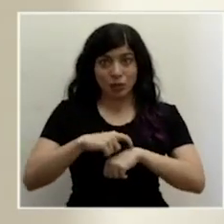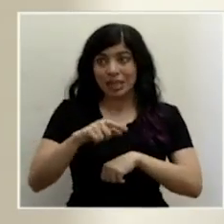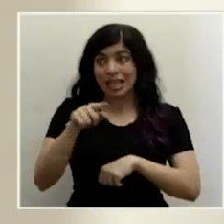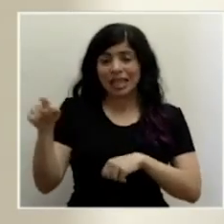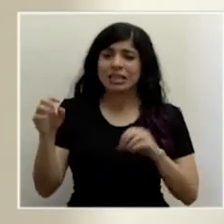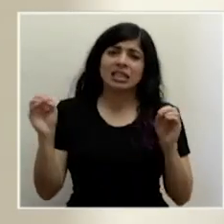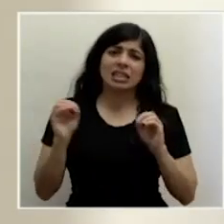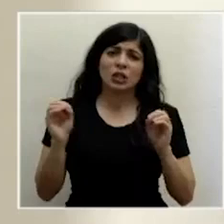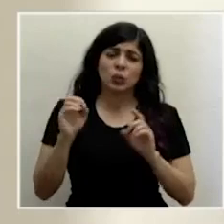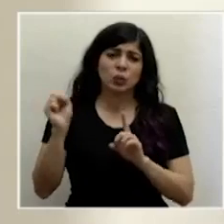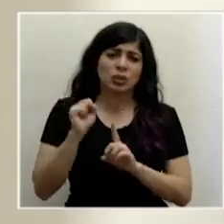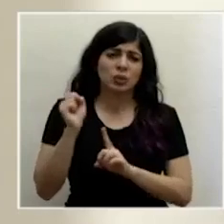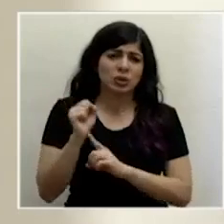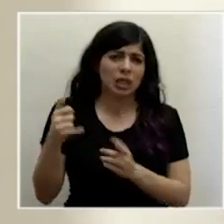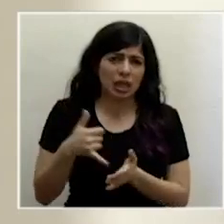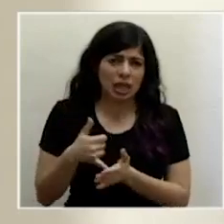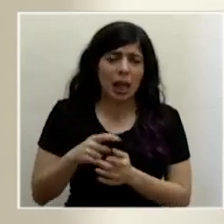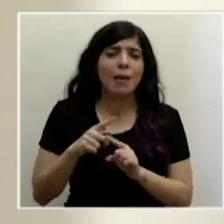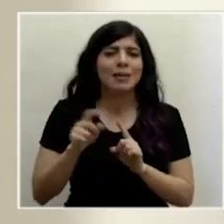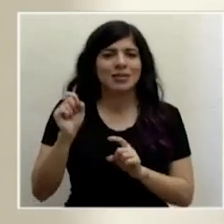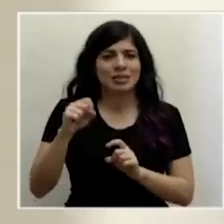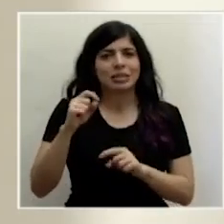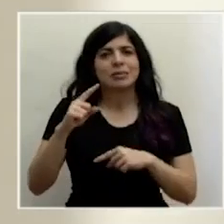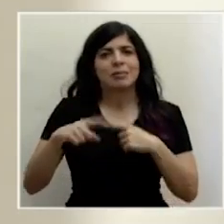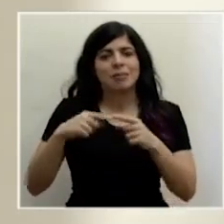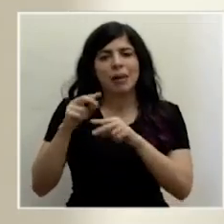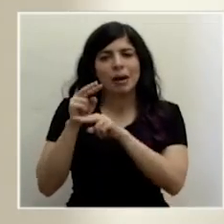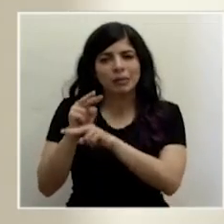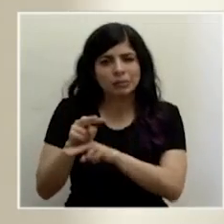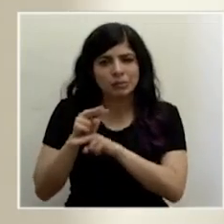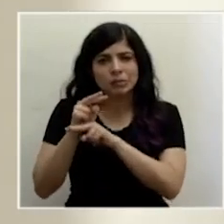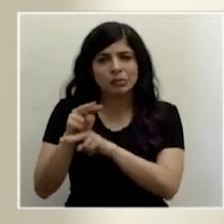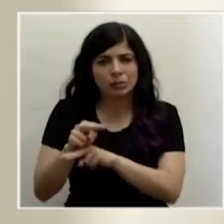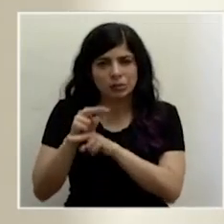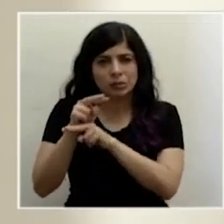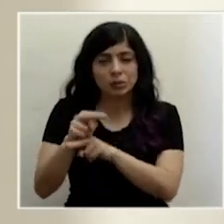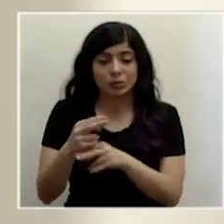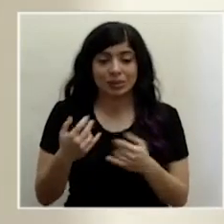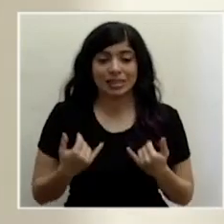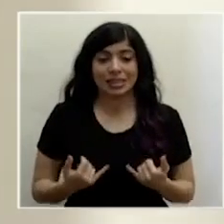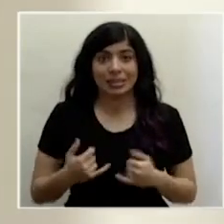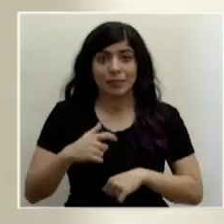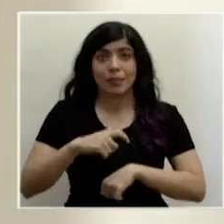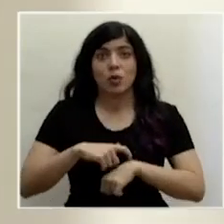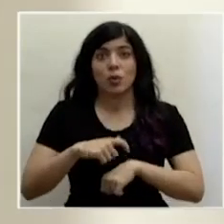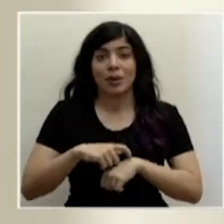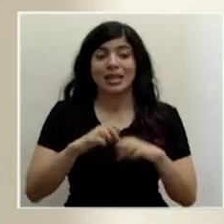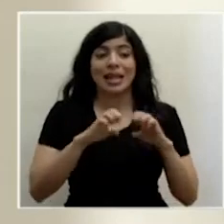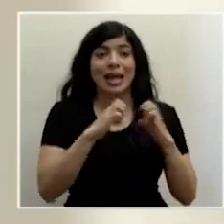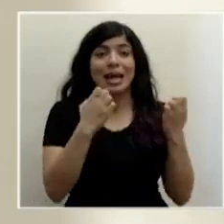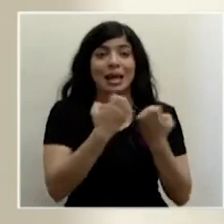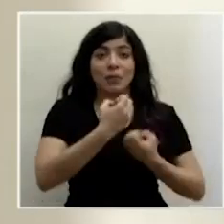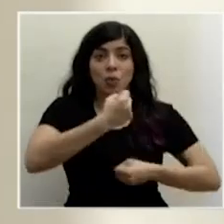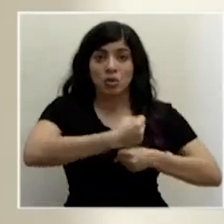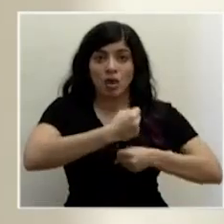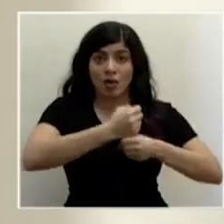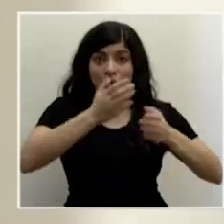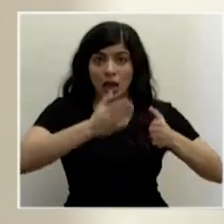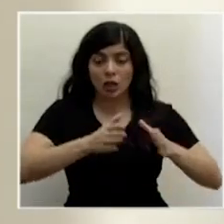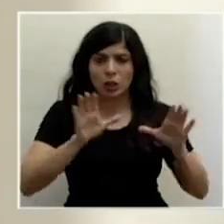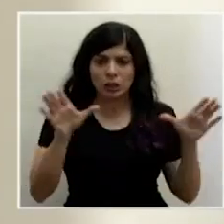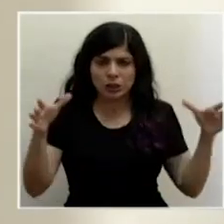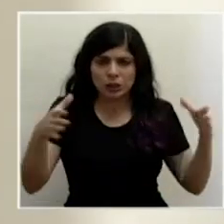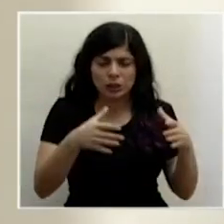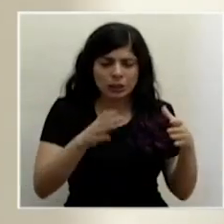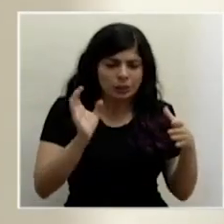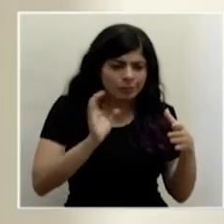ellos está en una condición crítica, pero sí les vamos a dar un seguimiento puntual. Y justo en estos momentos están reunidos los equipos de trabajo para tratar